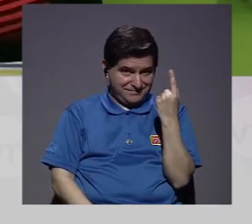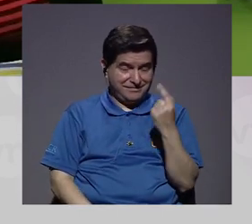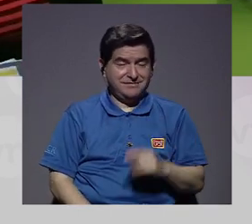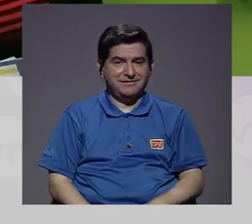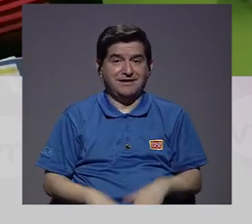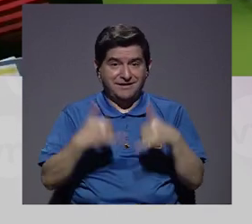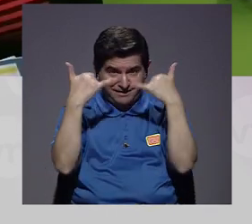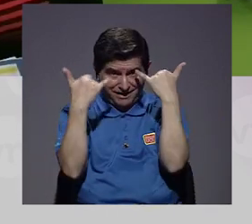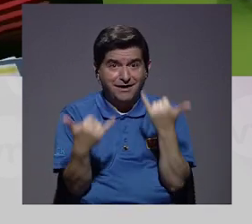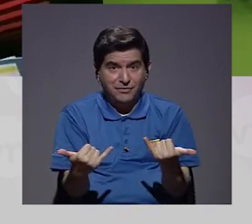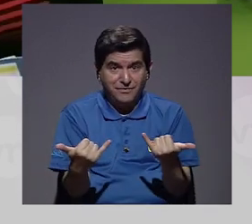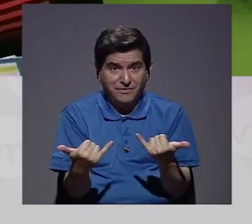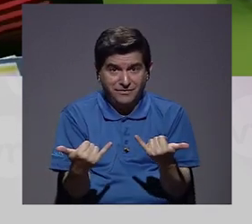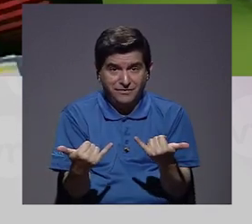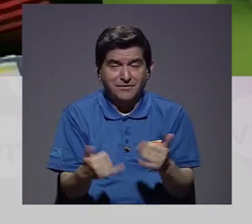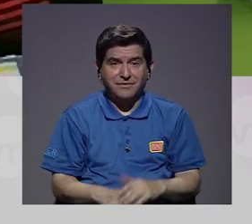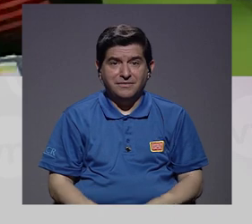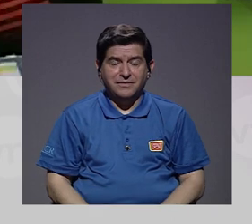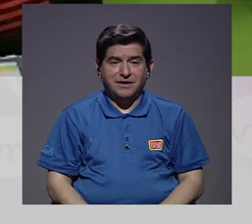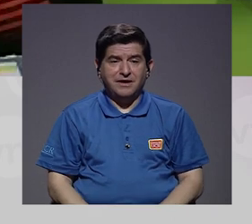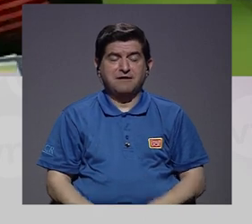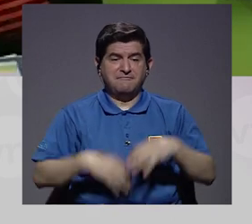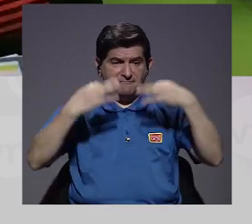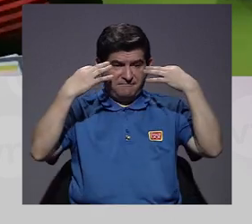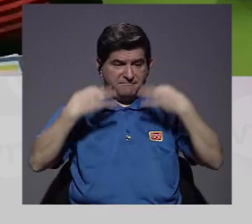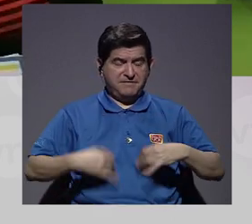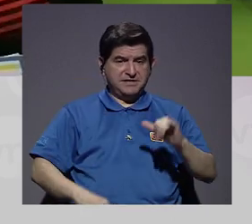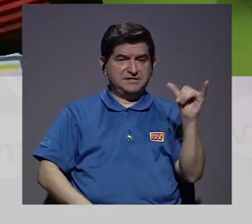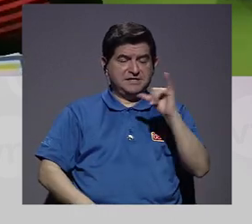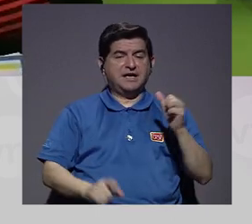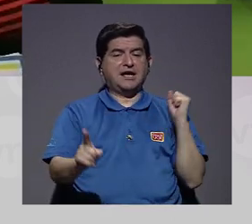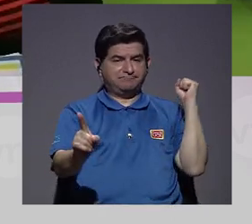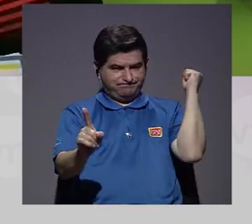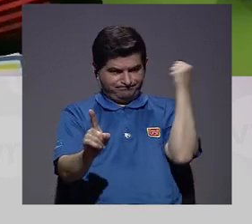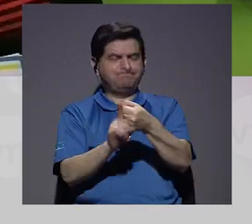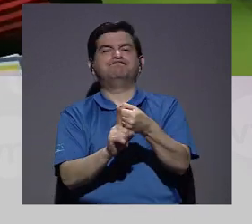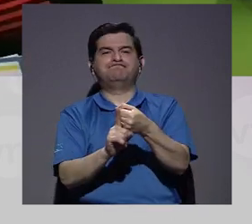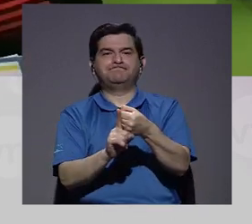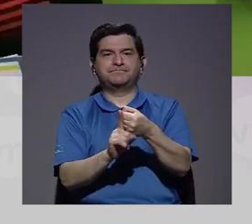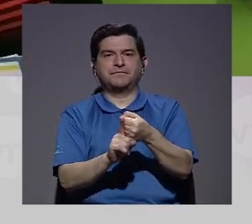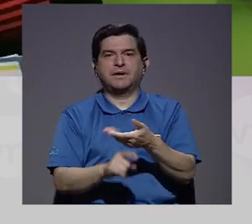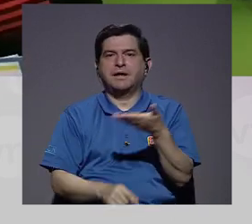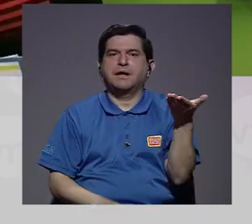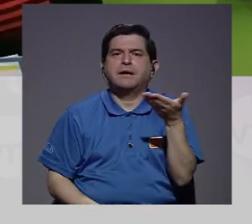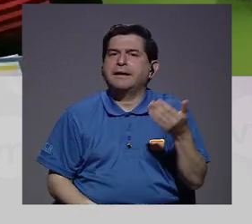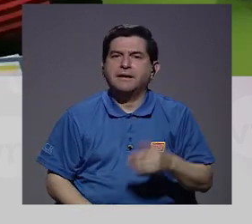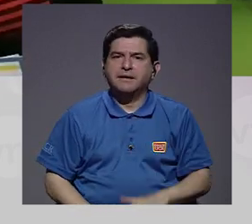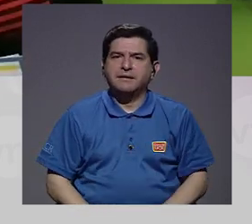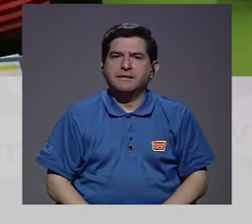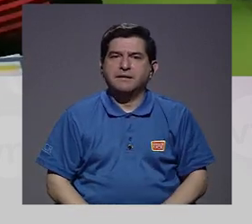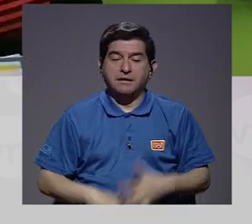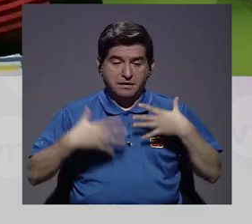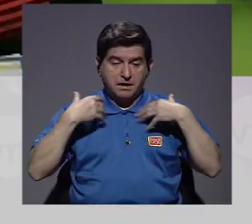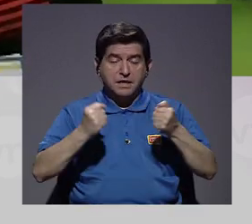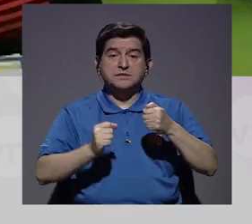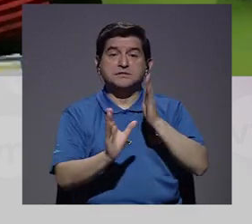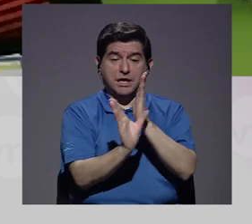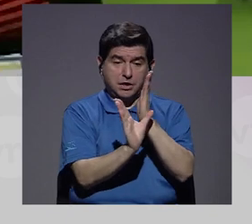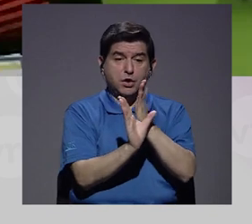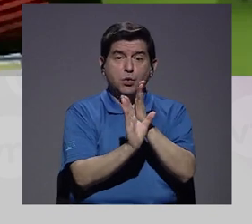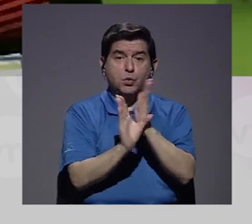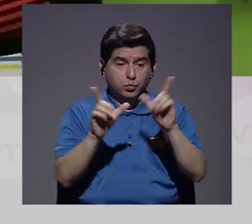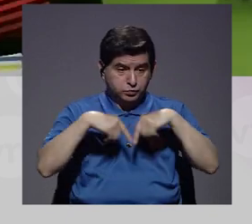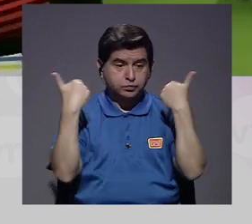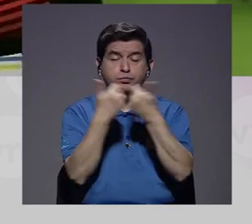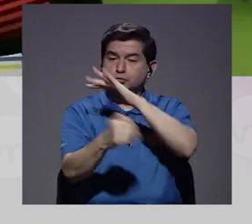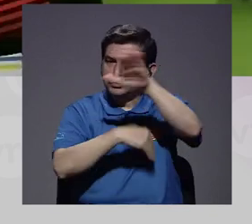que en esto en que estamos, que la distancia física también tiene un impacto en la, digamos, la salud